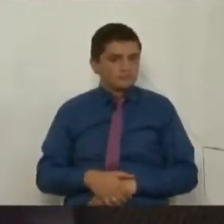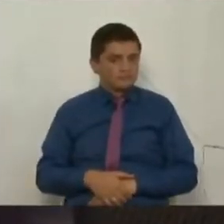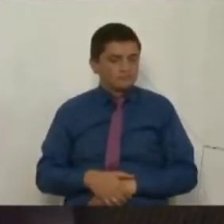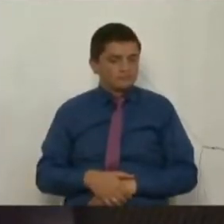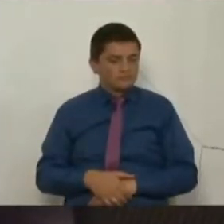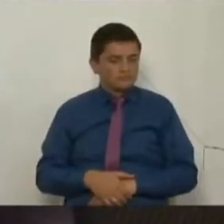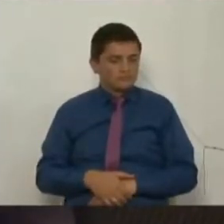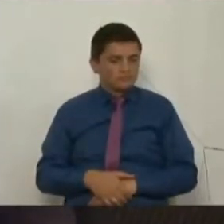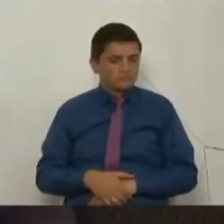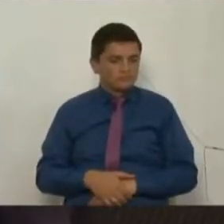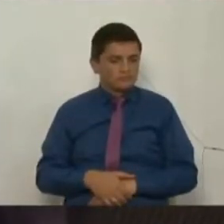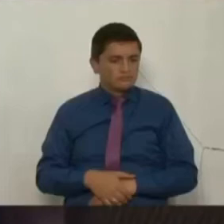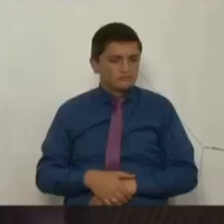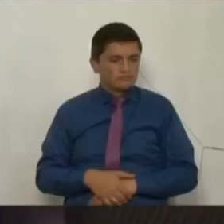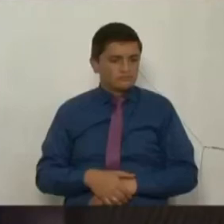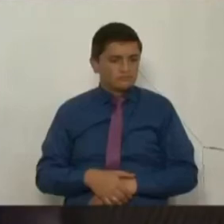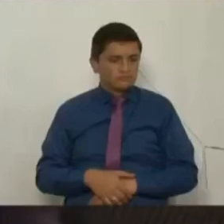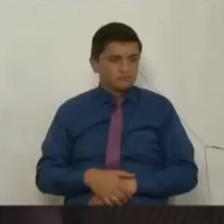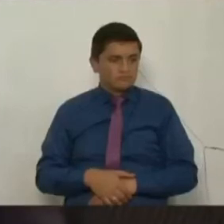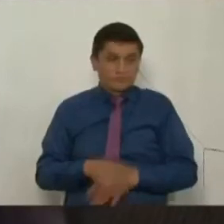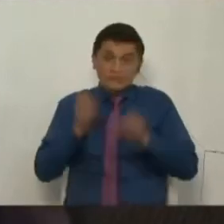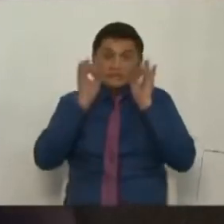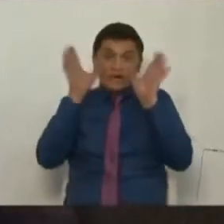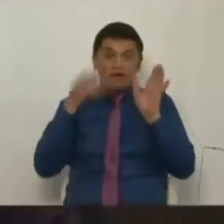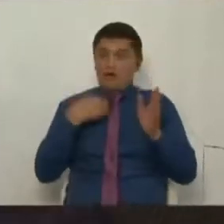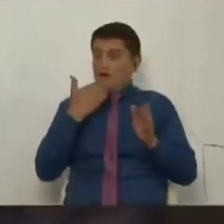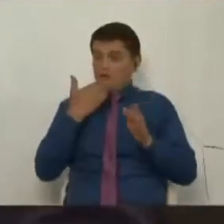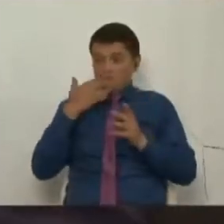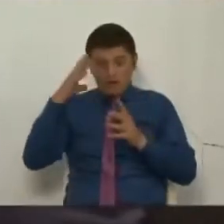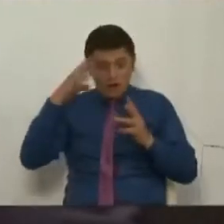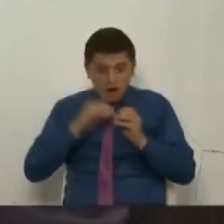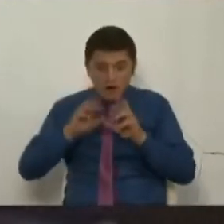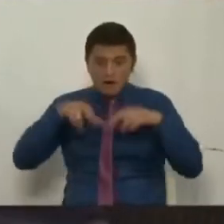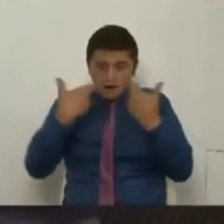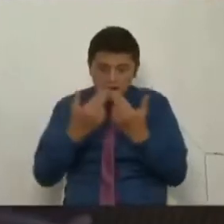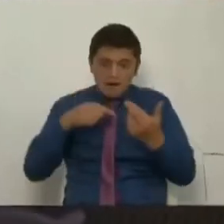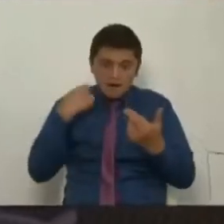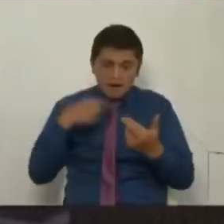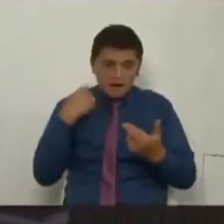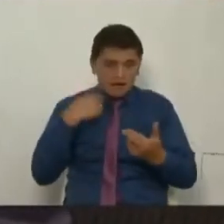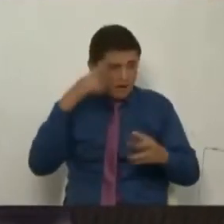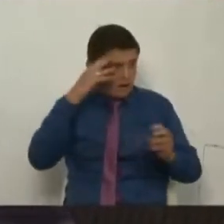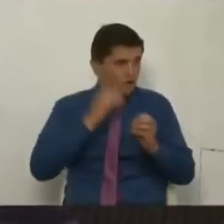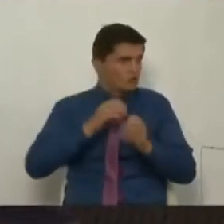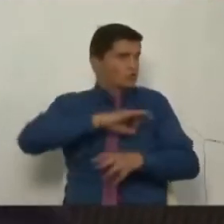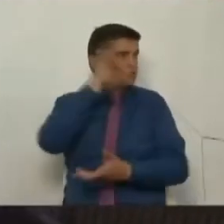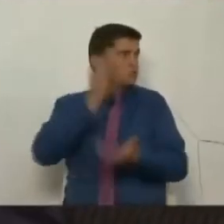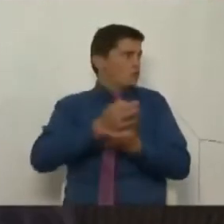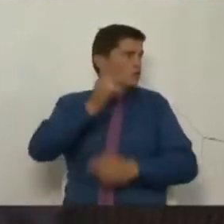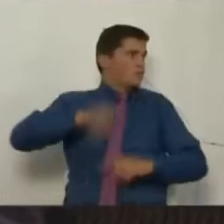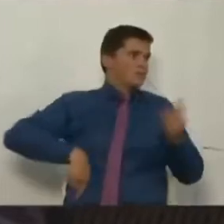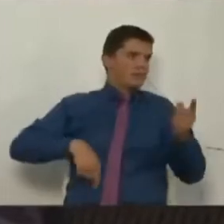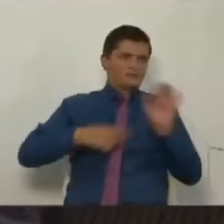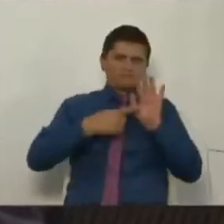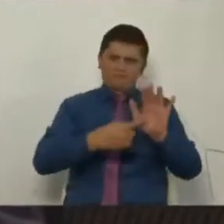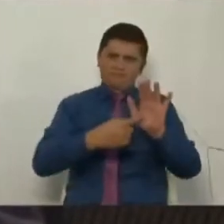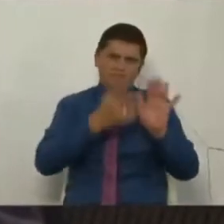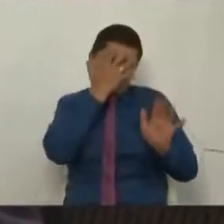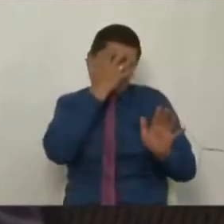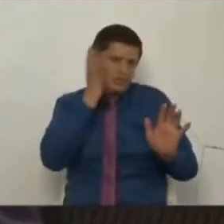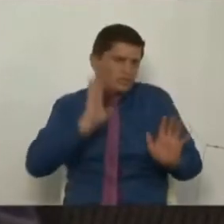somos capaces de hacer acuerdos. eso sería una tragedia, porque yo sí creo que los seres humanos son capaces de hacer acuerdos, incluso